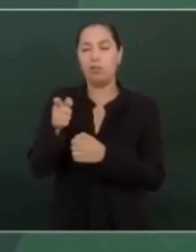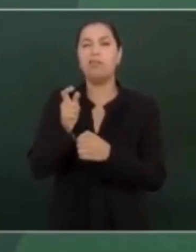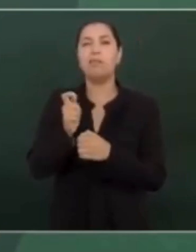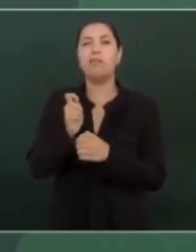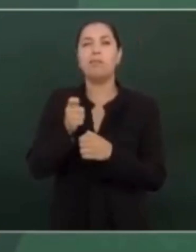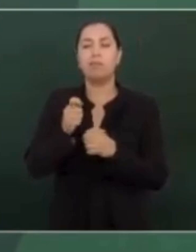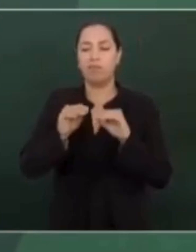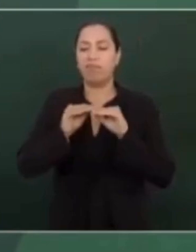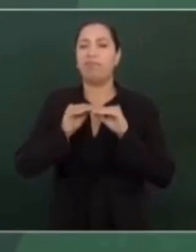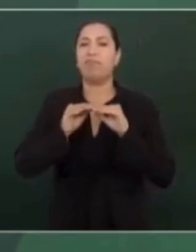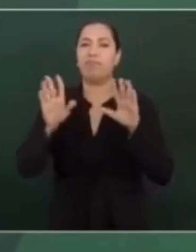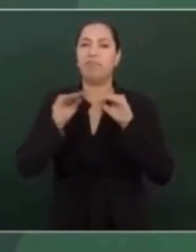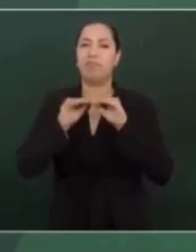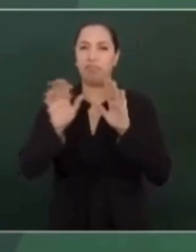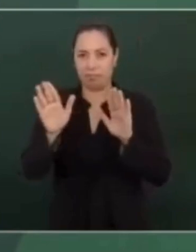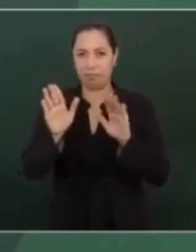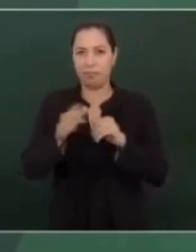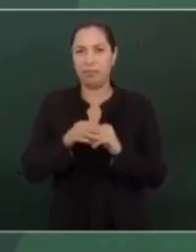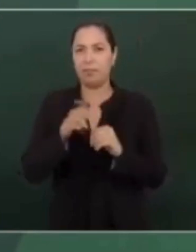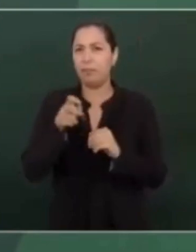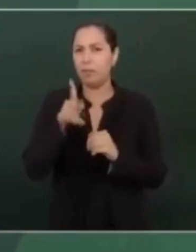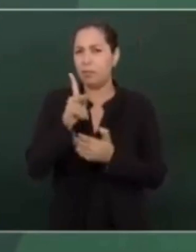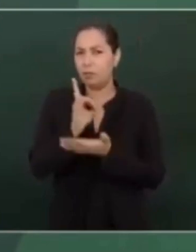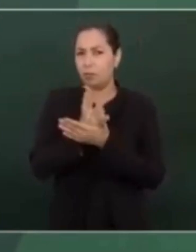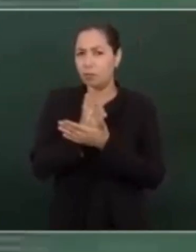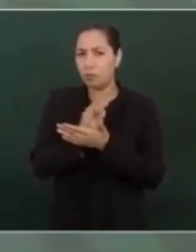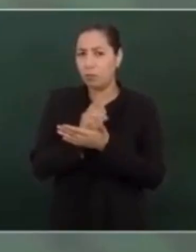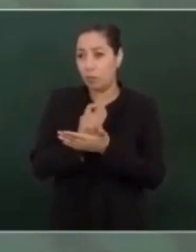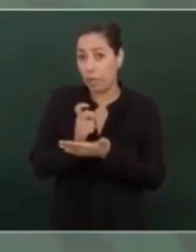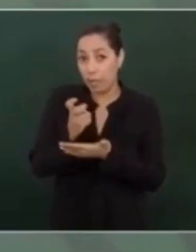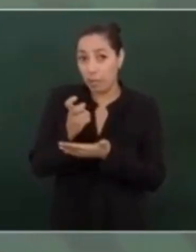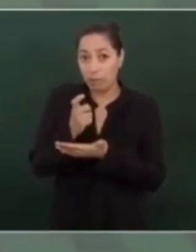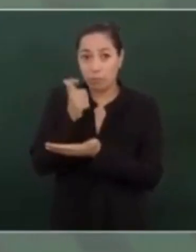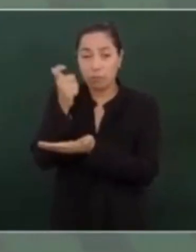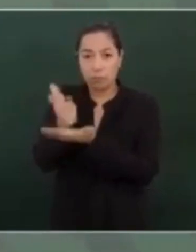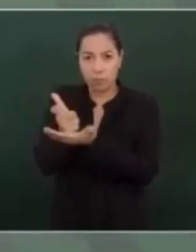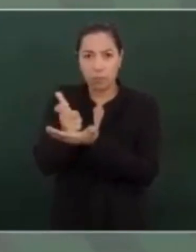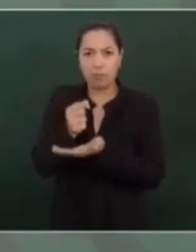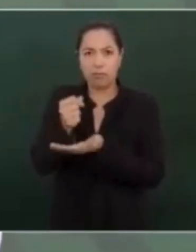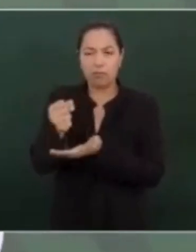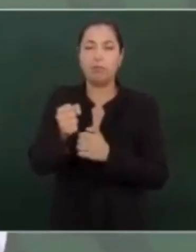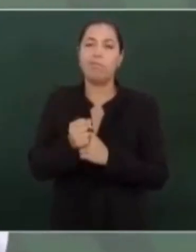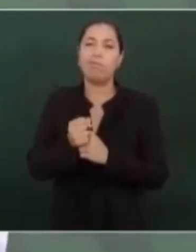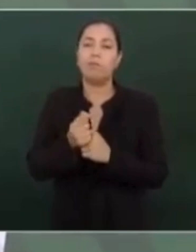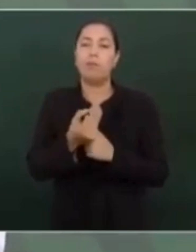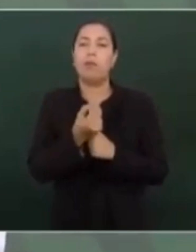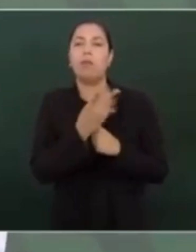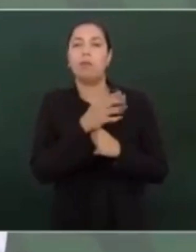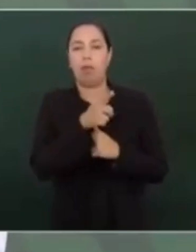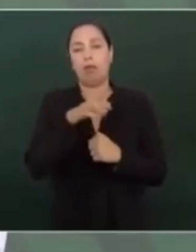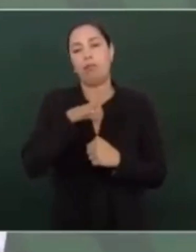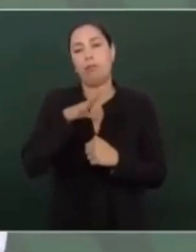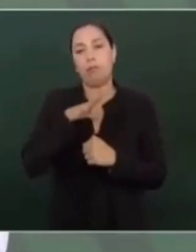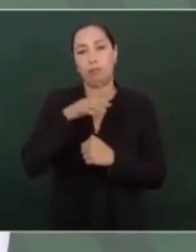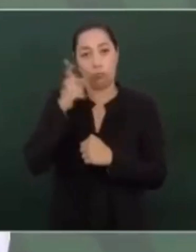no sólo era lo que se pagaba de publicidad, sino que habían dueños de medios de comunicación